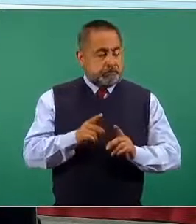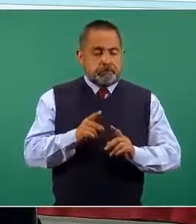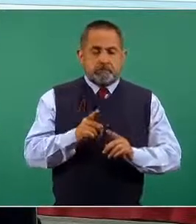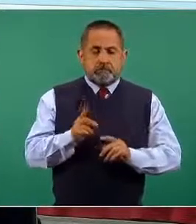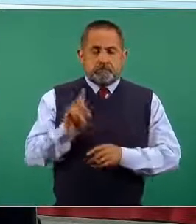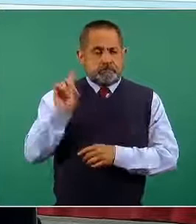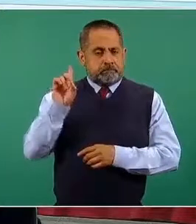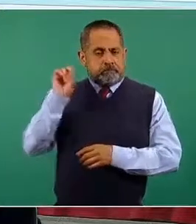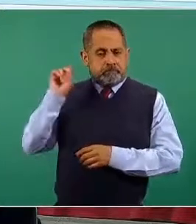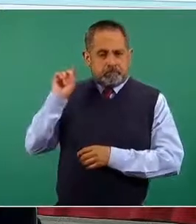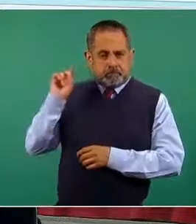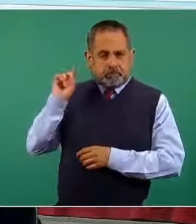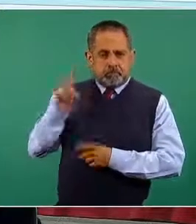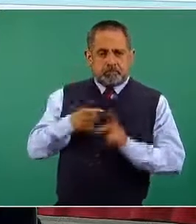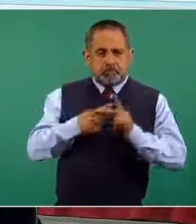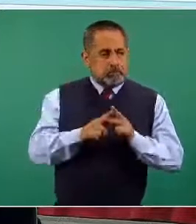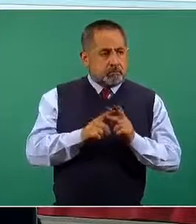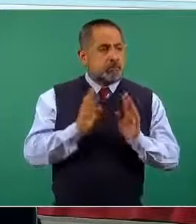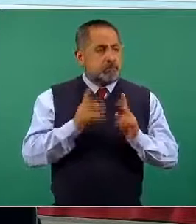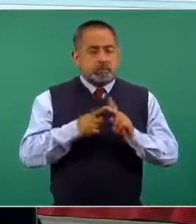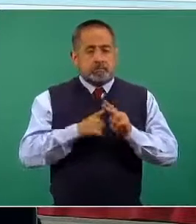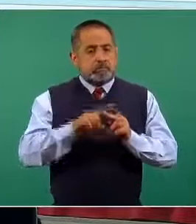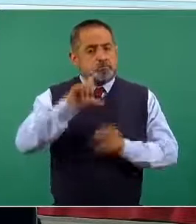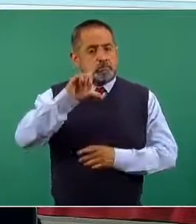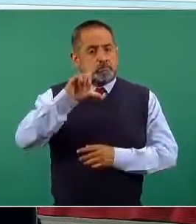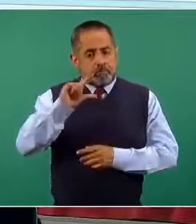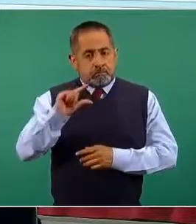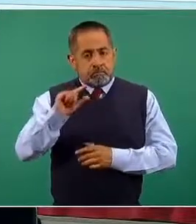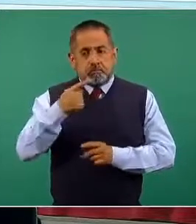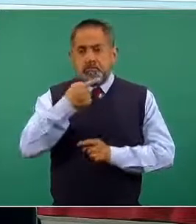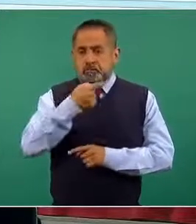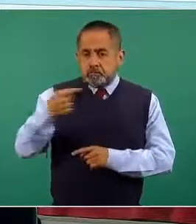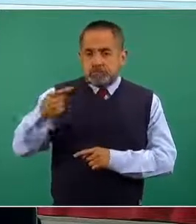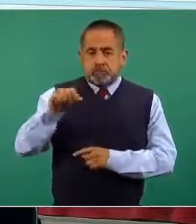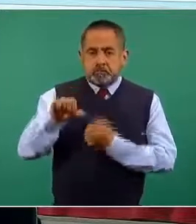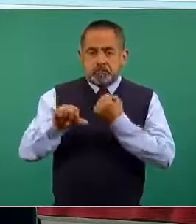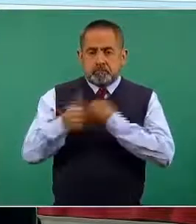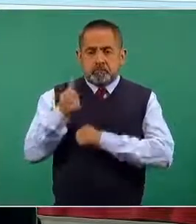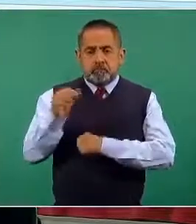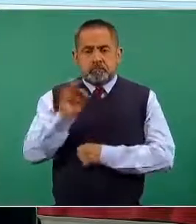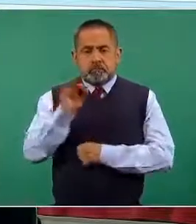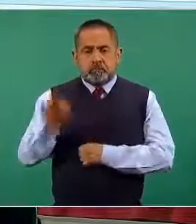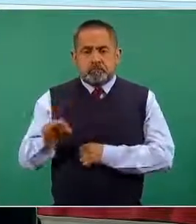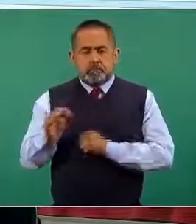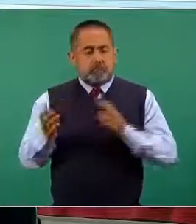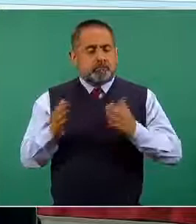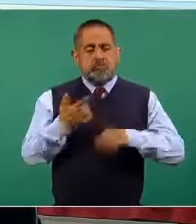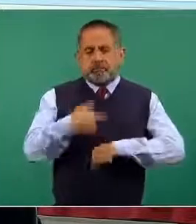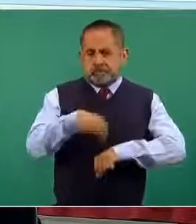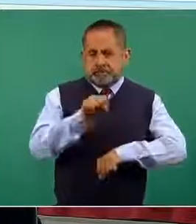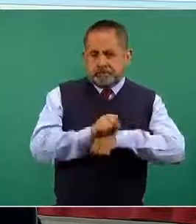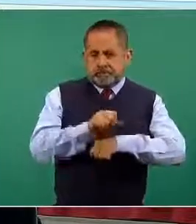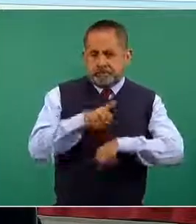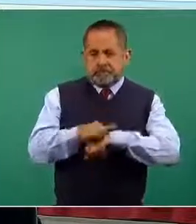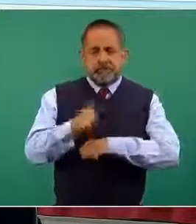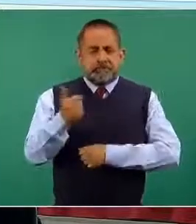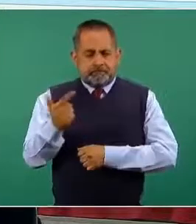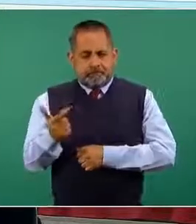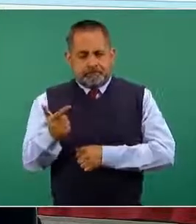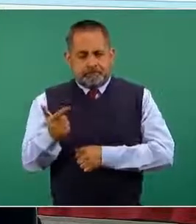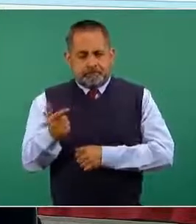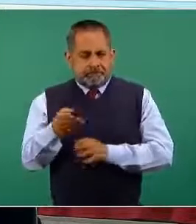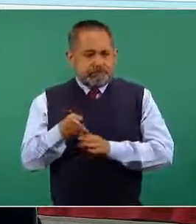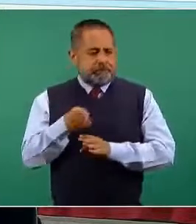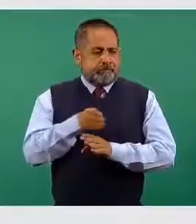domingo hay un descenso de menos 11 por ciento de la semana 7 con respecto a lo que